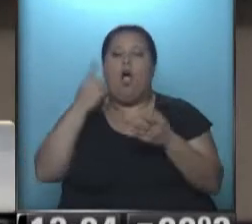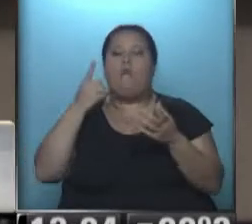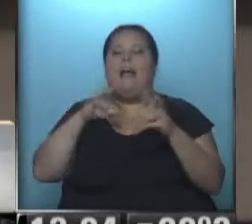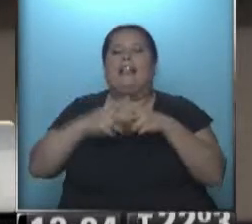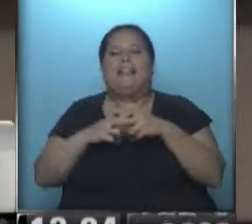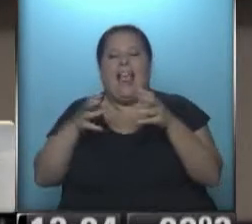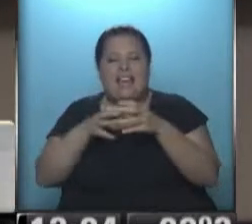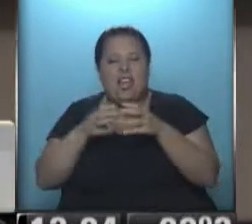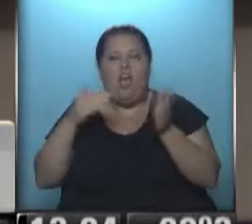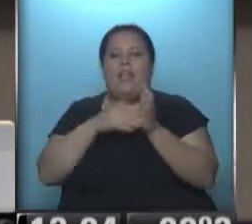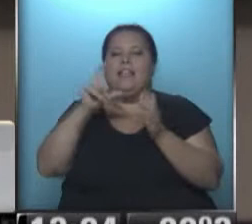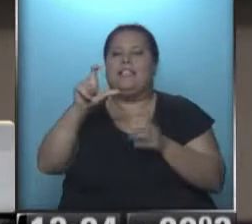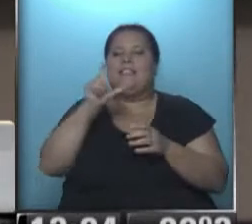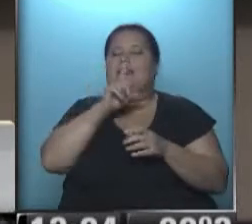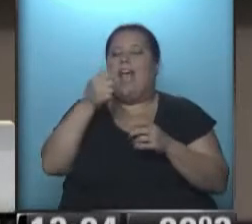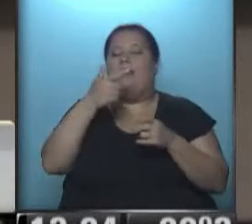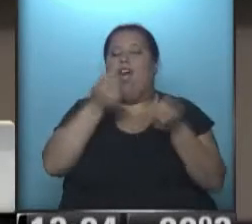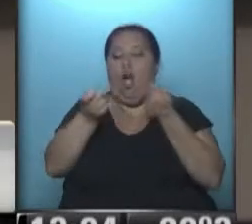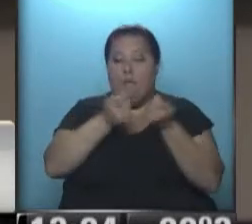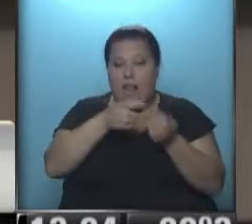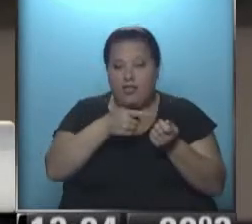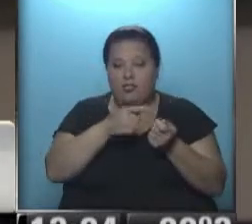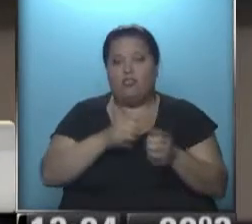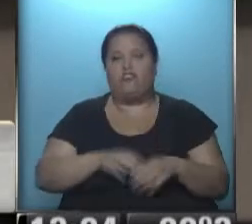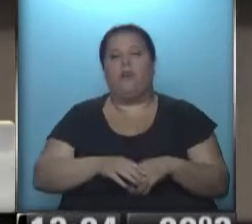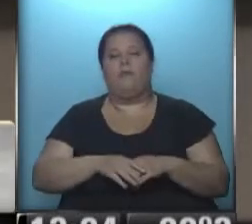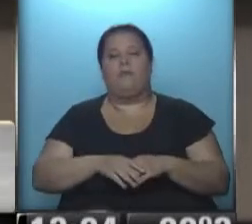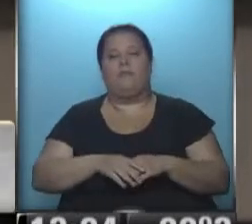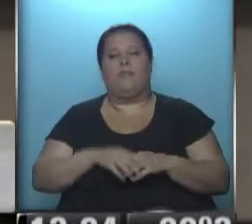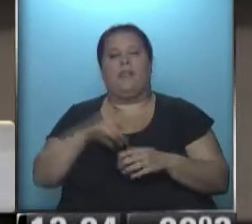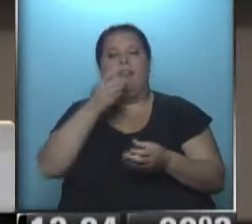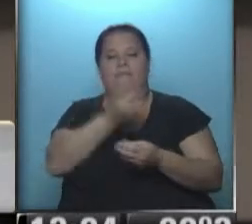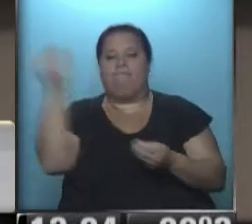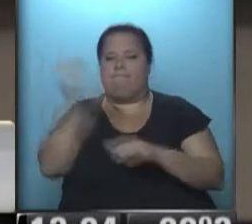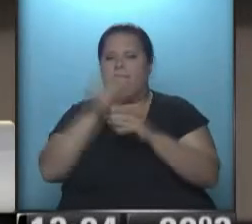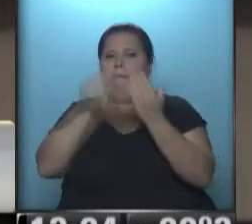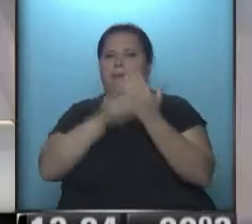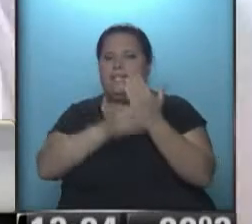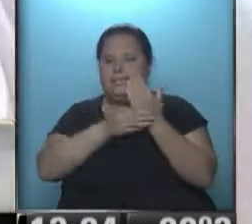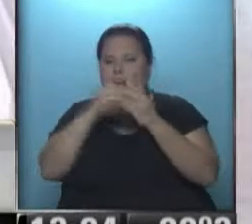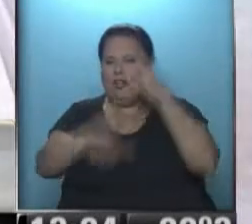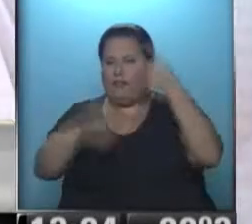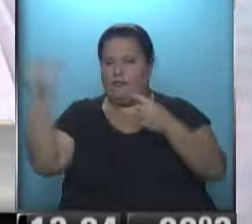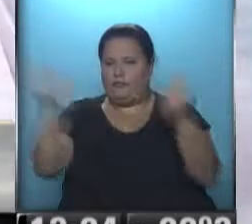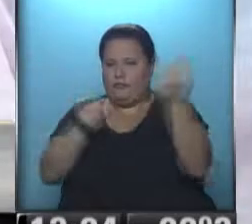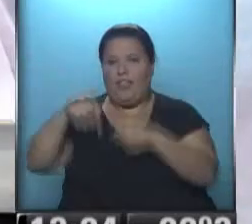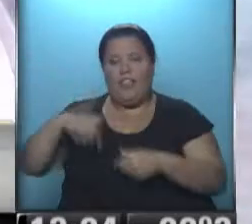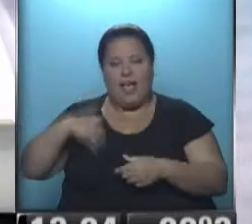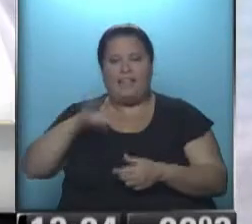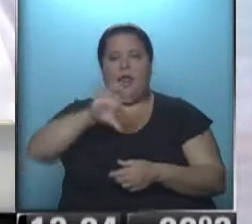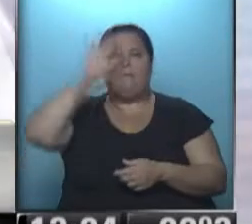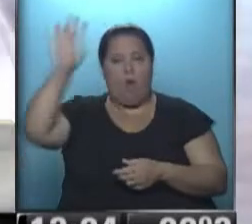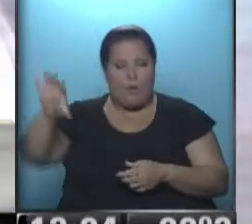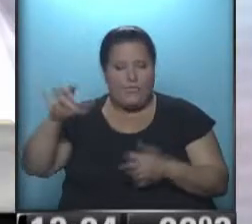técnico dependiente de la Secretaría de Comercio, en donde van a participar diferentes representantes de ministerios nacionales, provinciales,